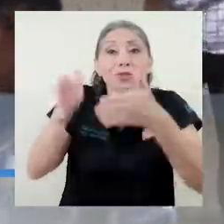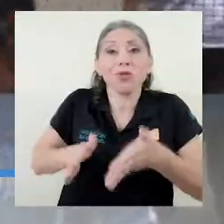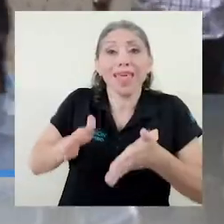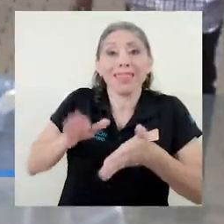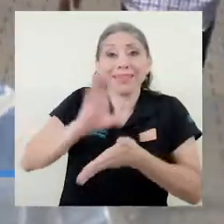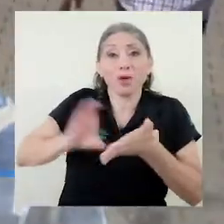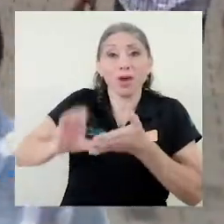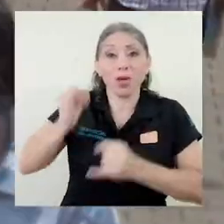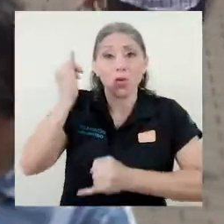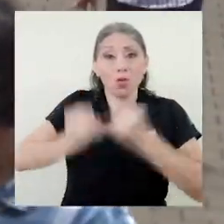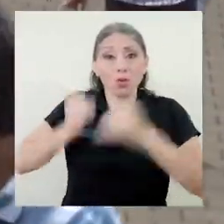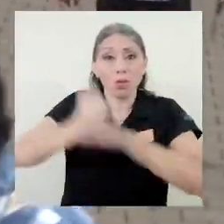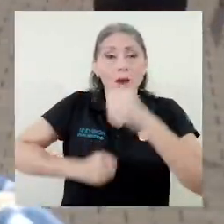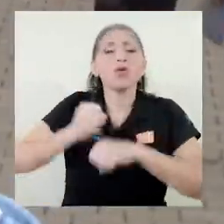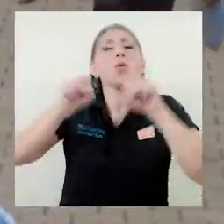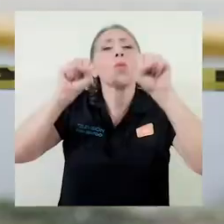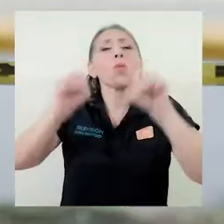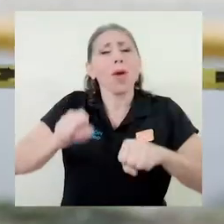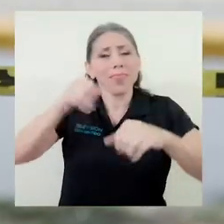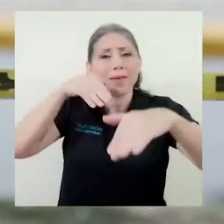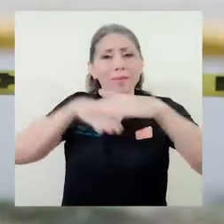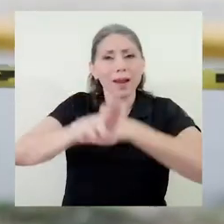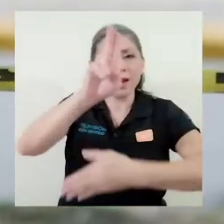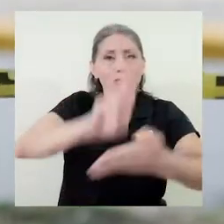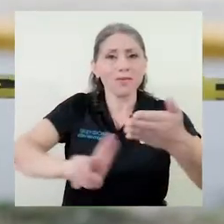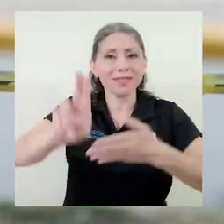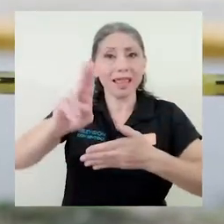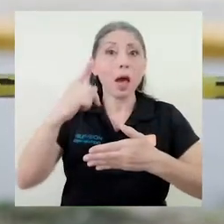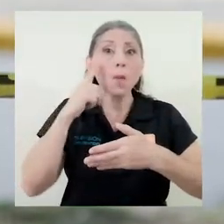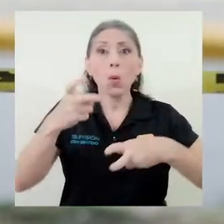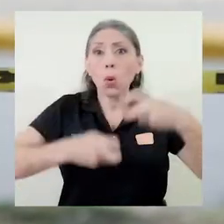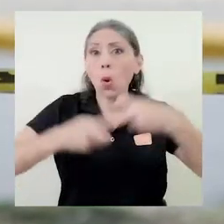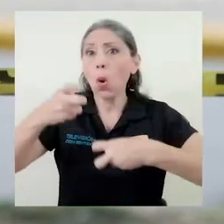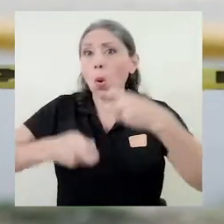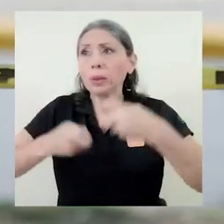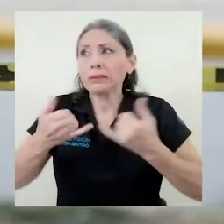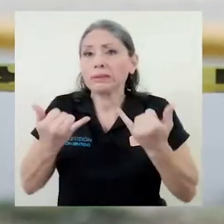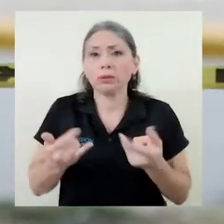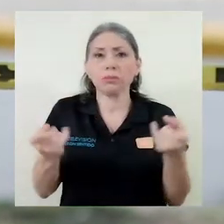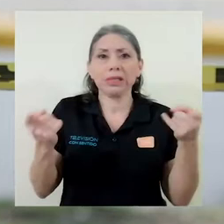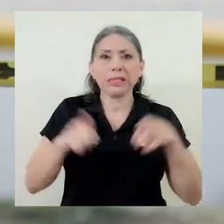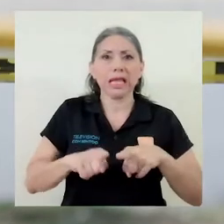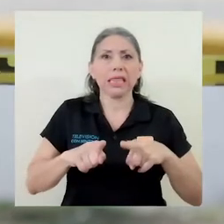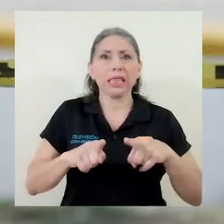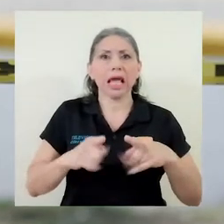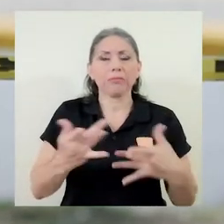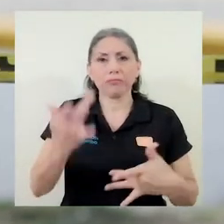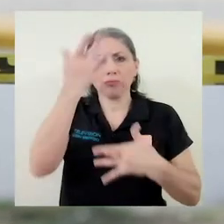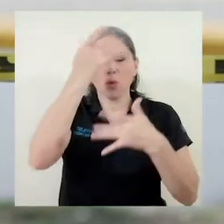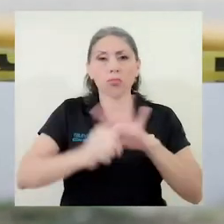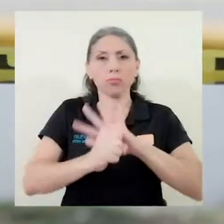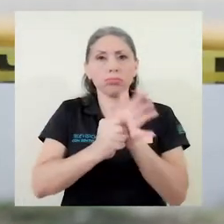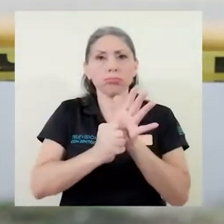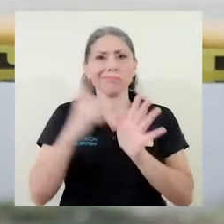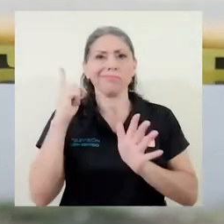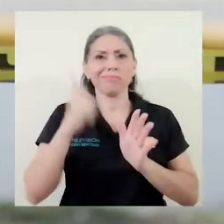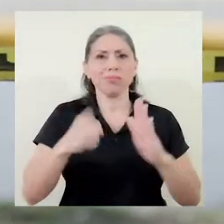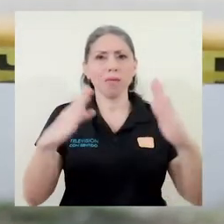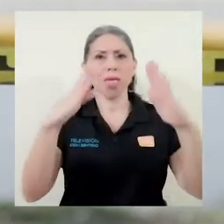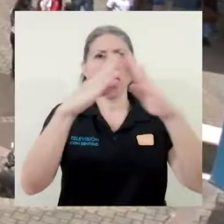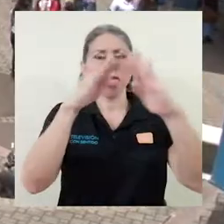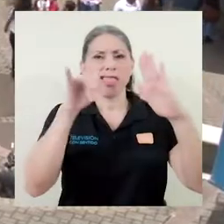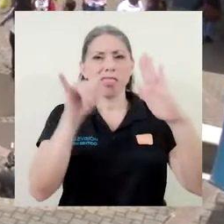colegiales en último año de secundaria ante las dificultades que presenta el confinamiento generado por la pandemia del coronavirus.